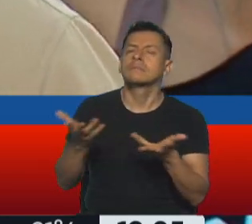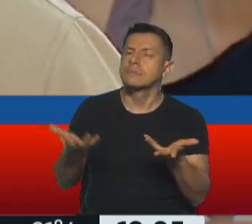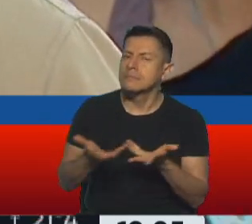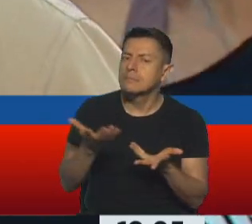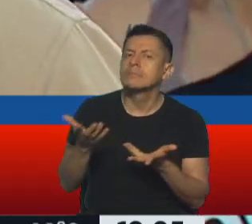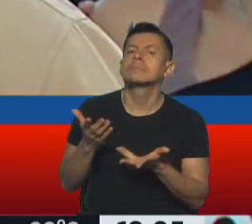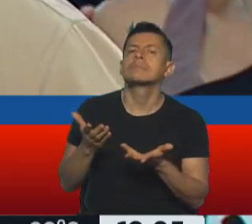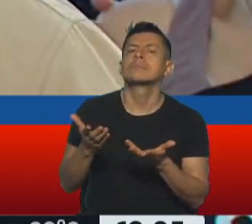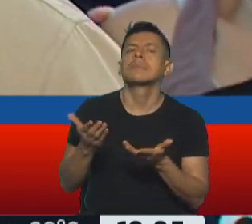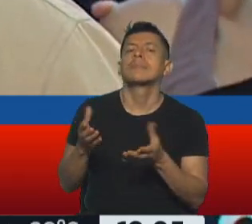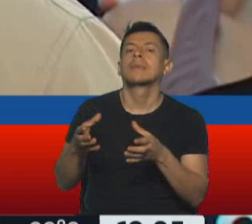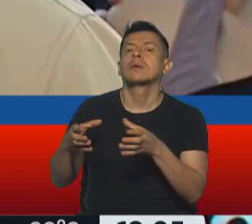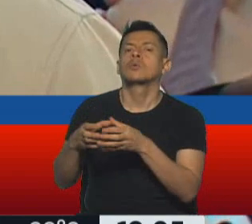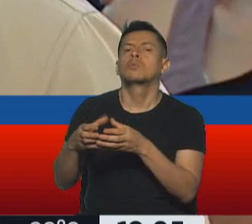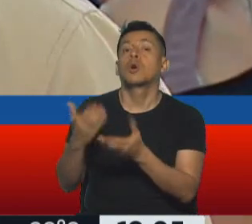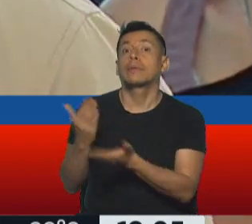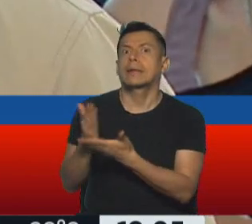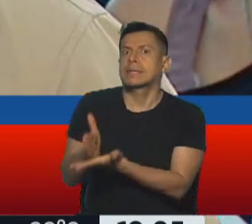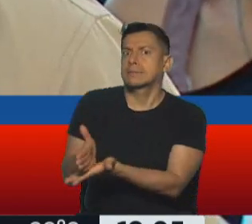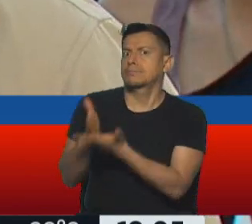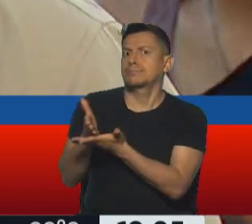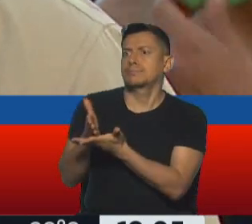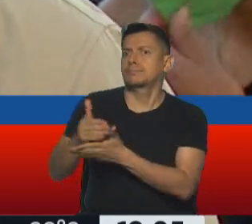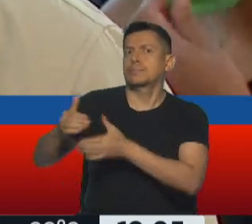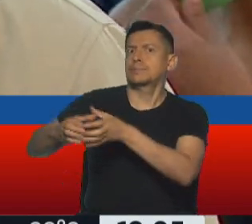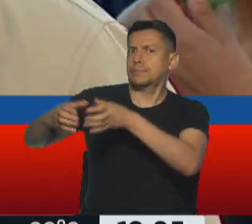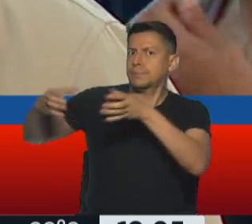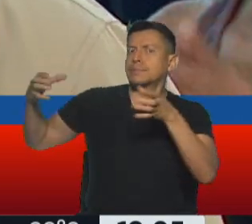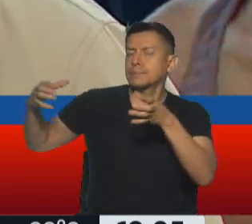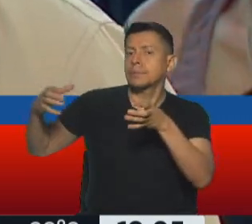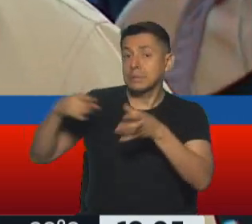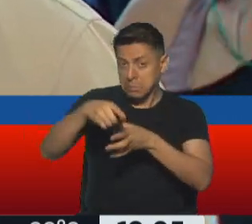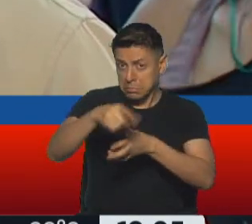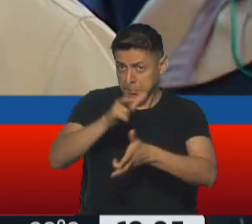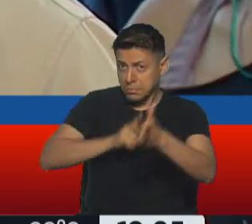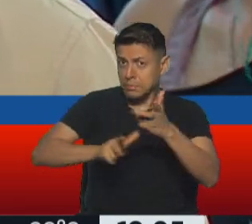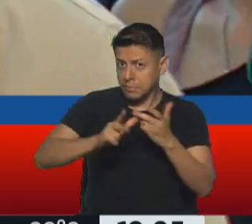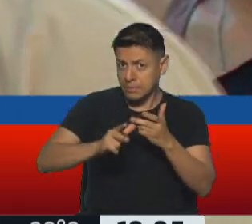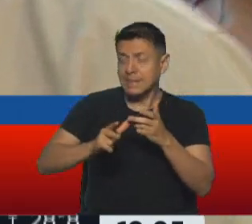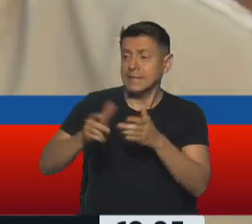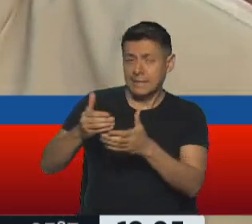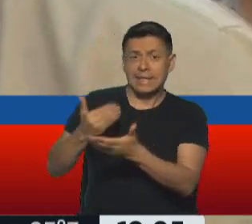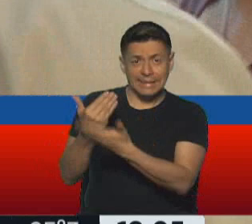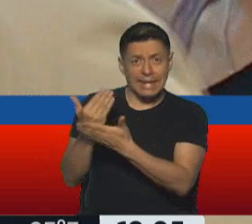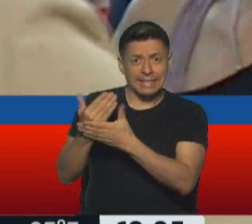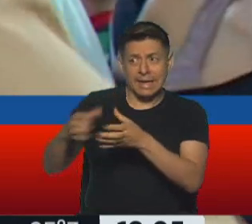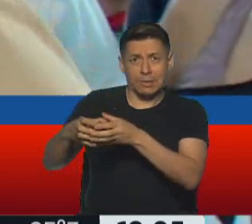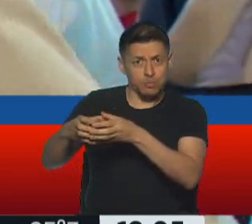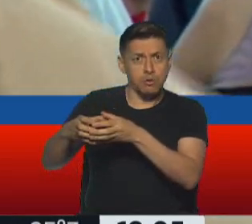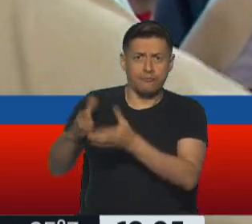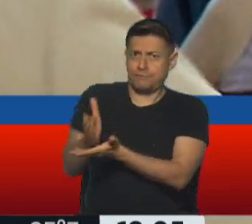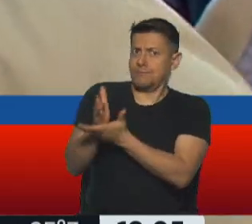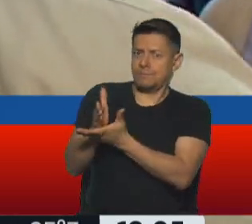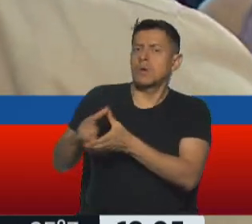derecha, de ultraderecha, el neoliberal. Digamos que vos hablabas de este crecimiento, pero también hablabas de un